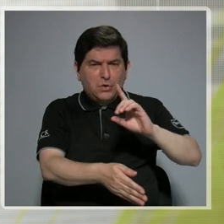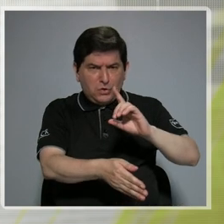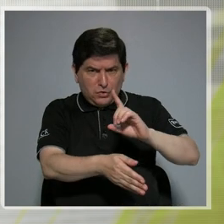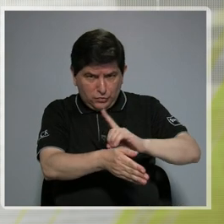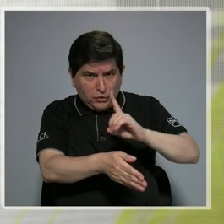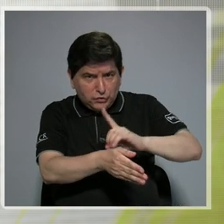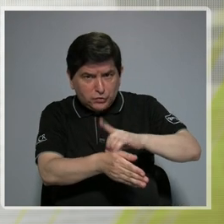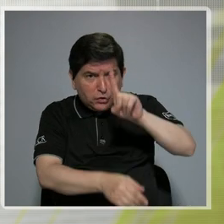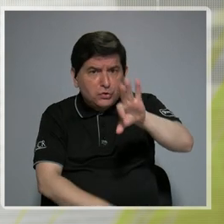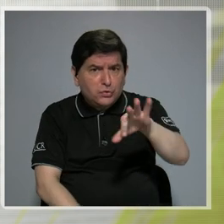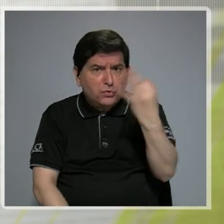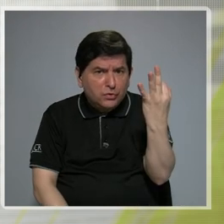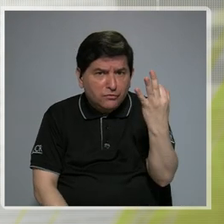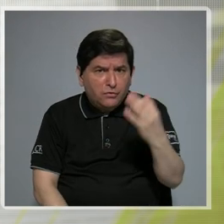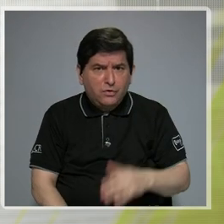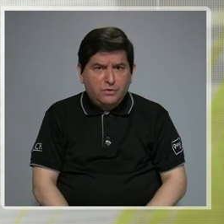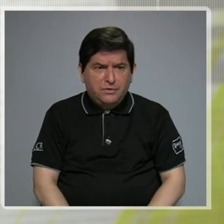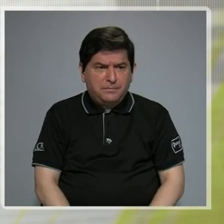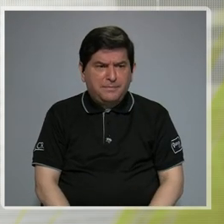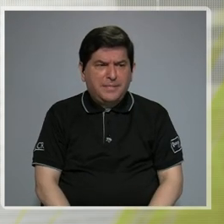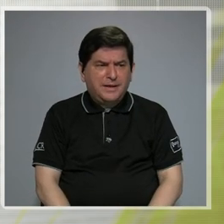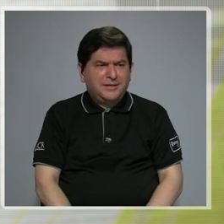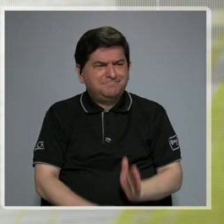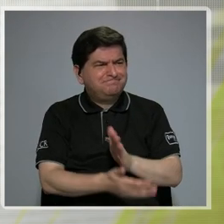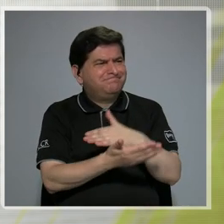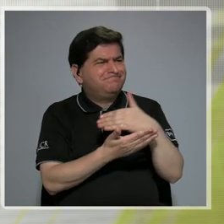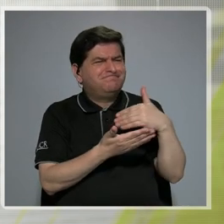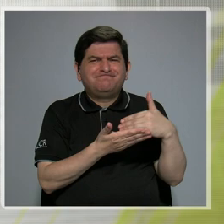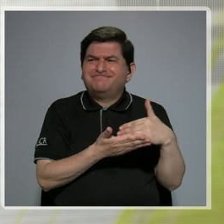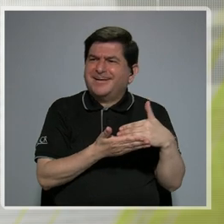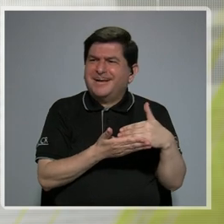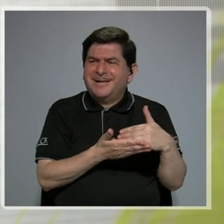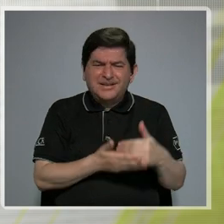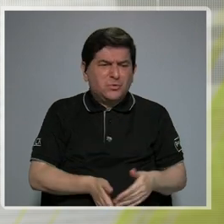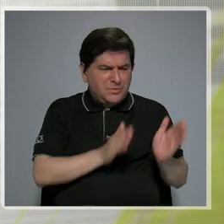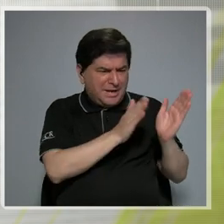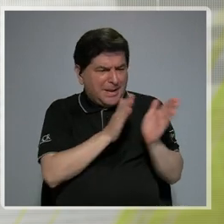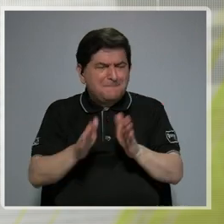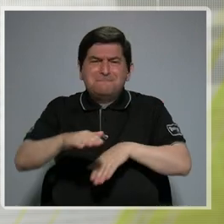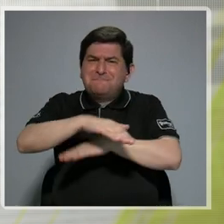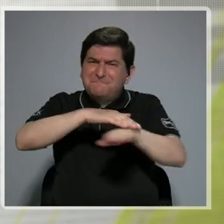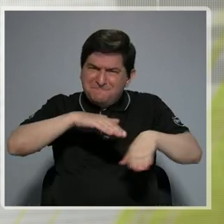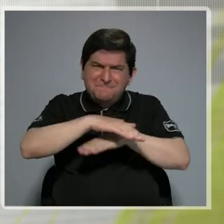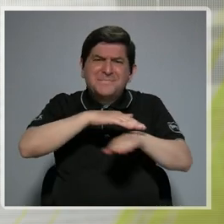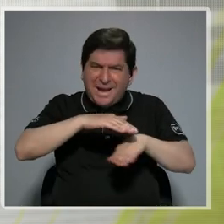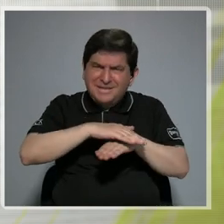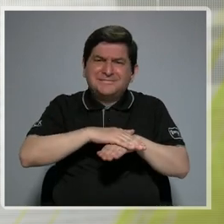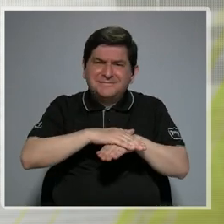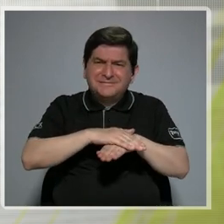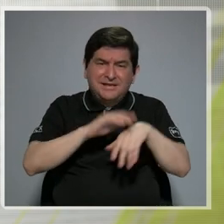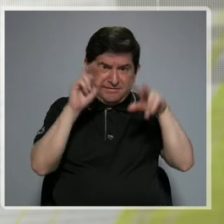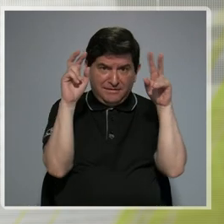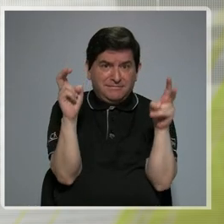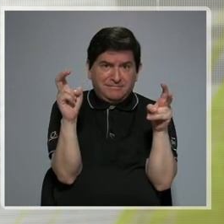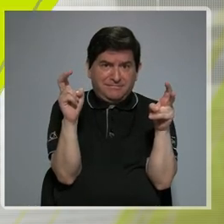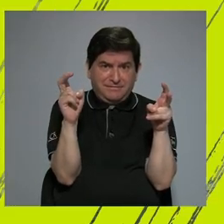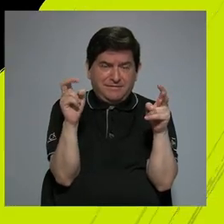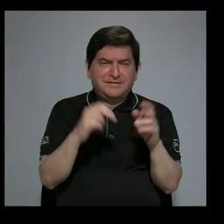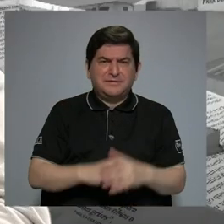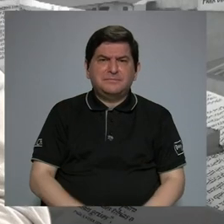que, de alguna forma, tener alguna, digamos, alguna formación básica en estos temas,